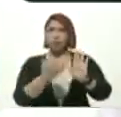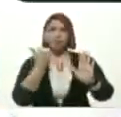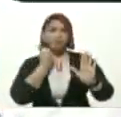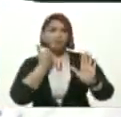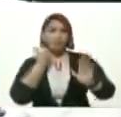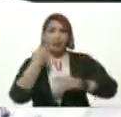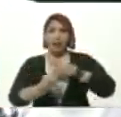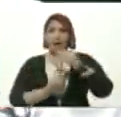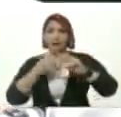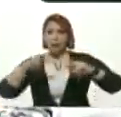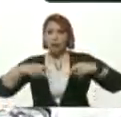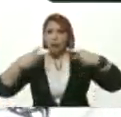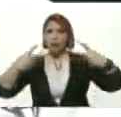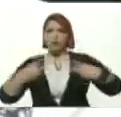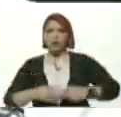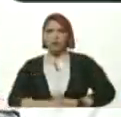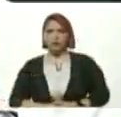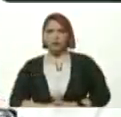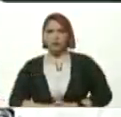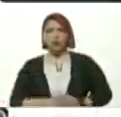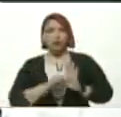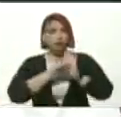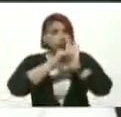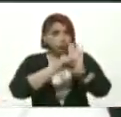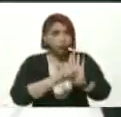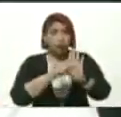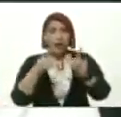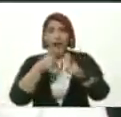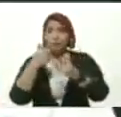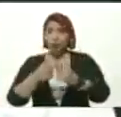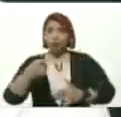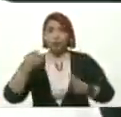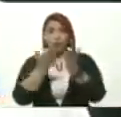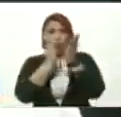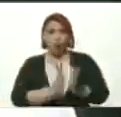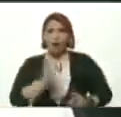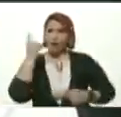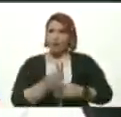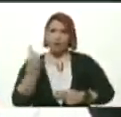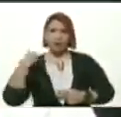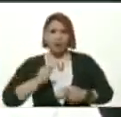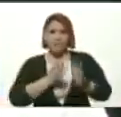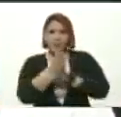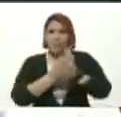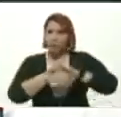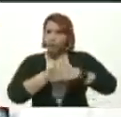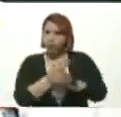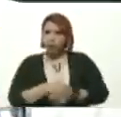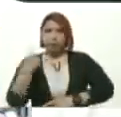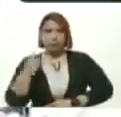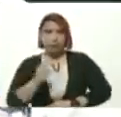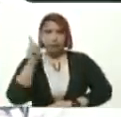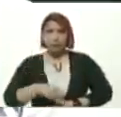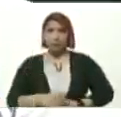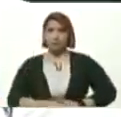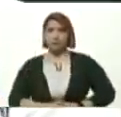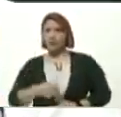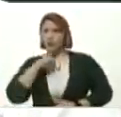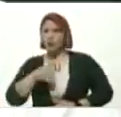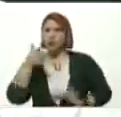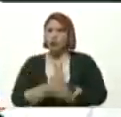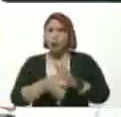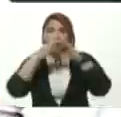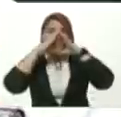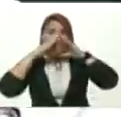Genera Nuevas Nuevas señales Entonces la escuela Debe tener El lavado de manos Debe tener El